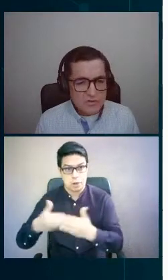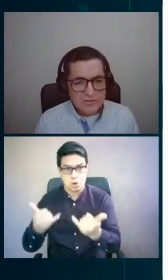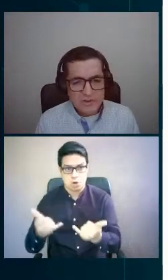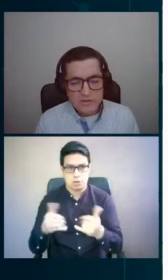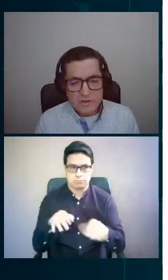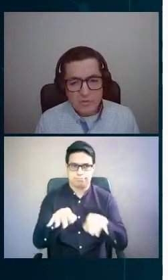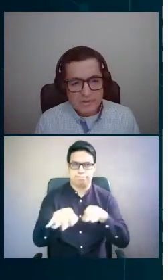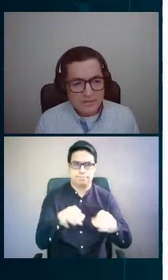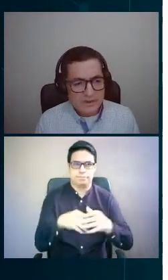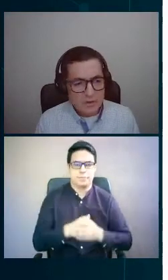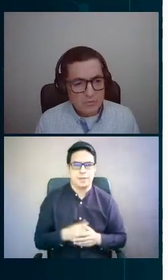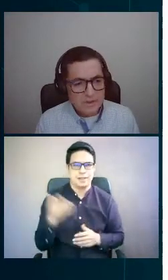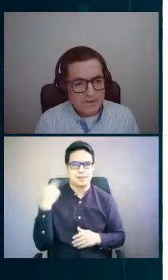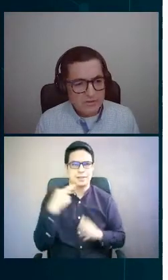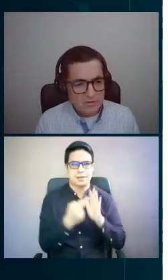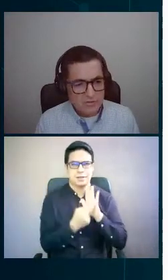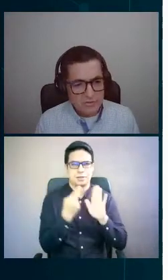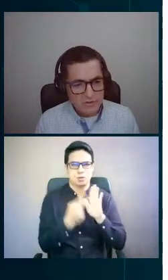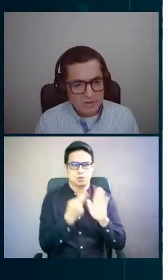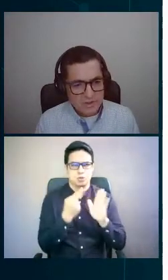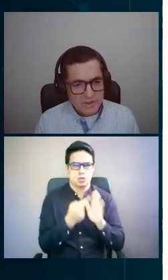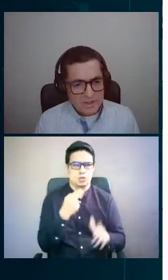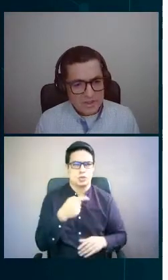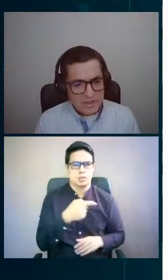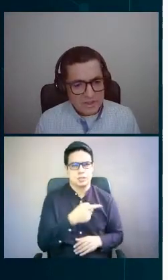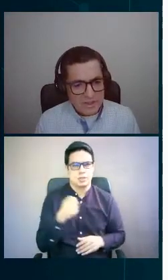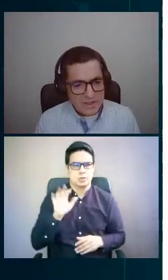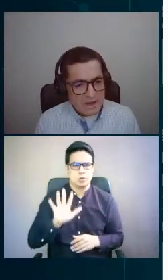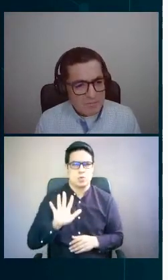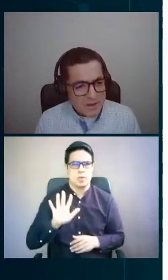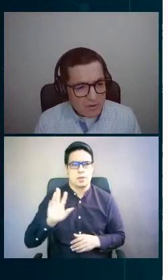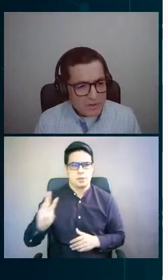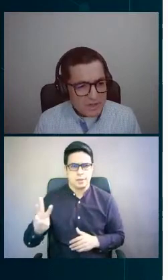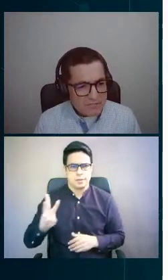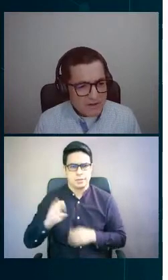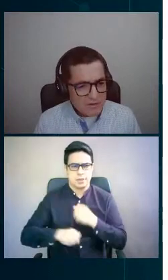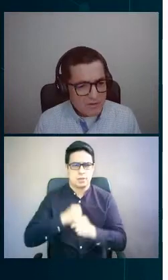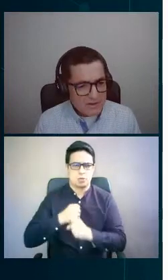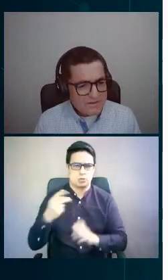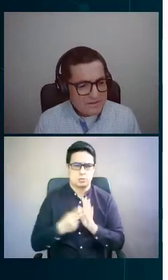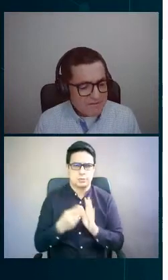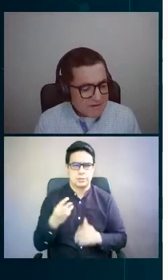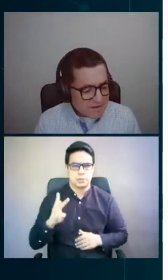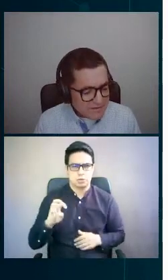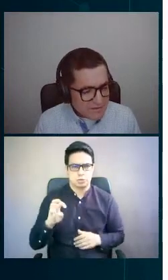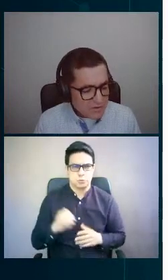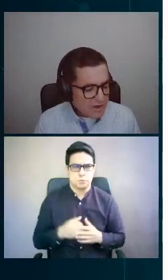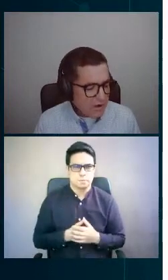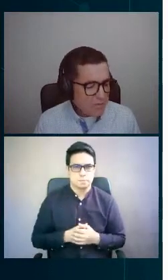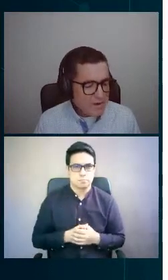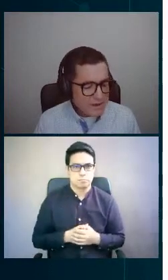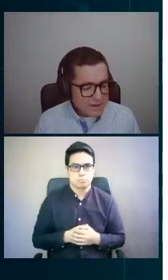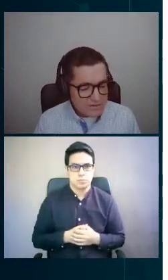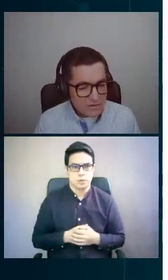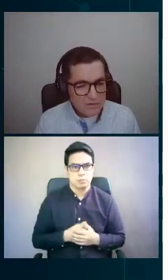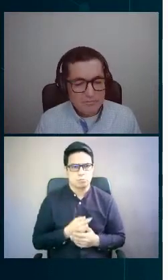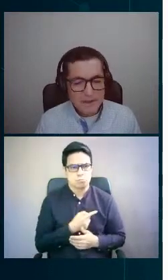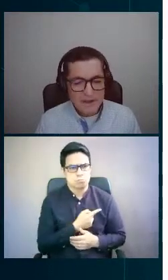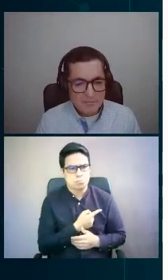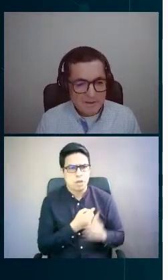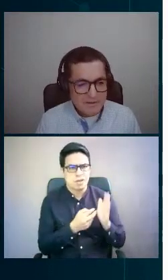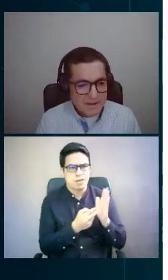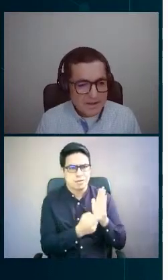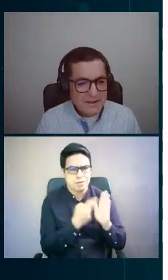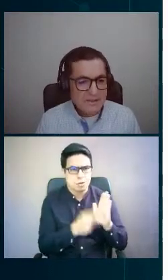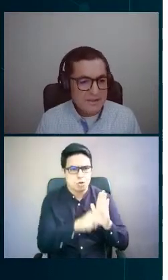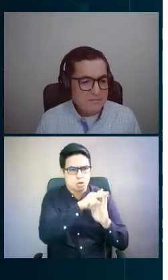resolución 153-2018. El pliego tarifario estableció la obligación